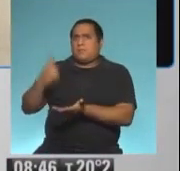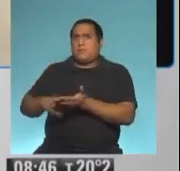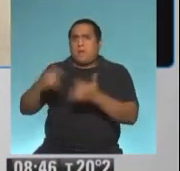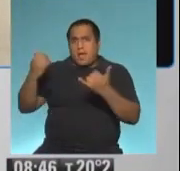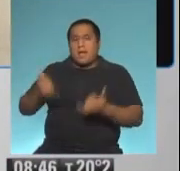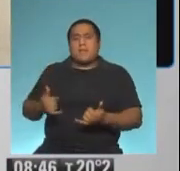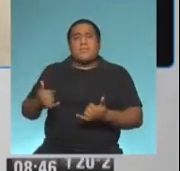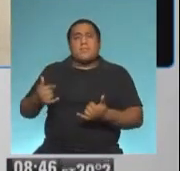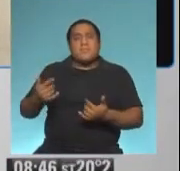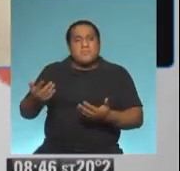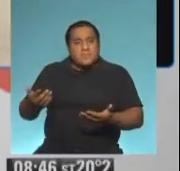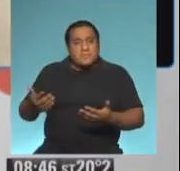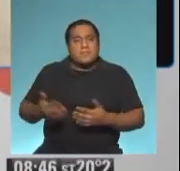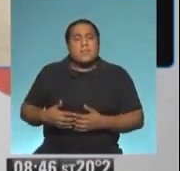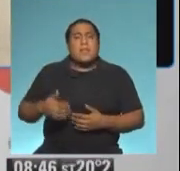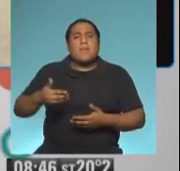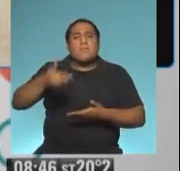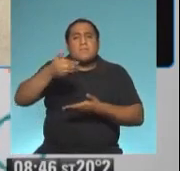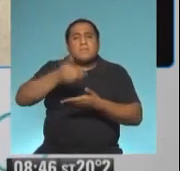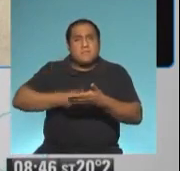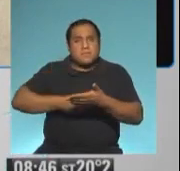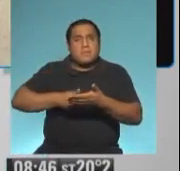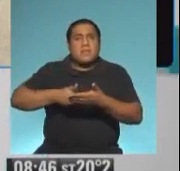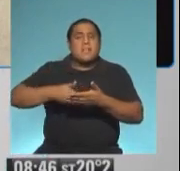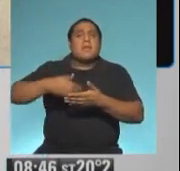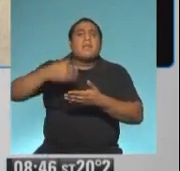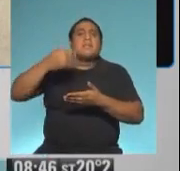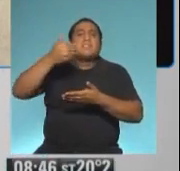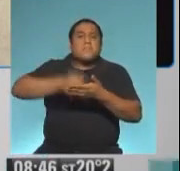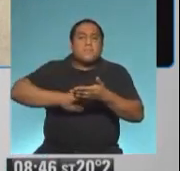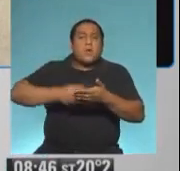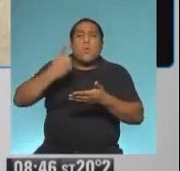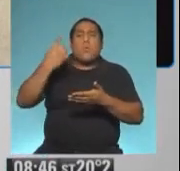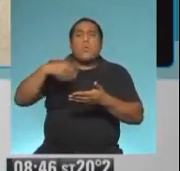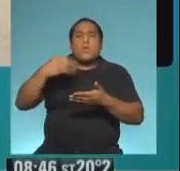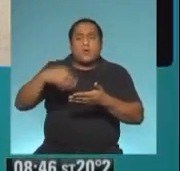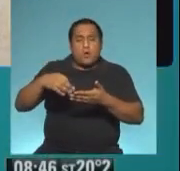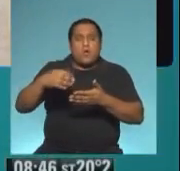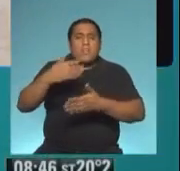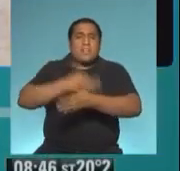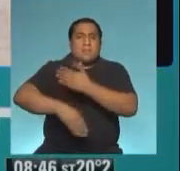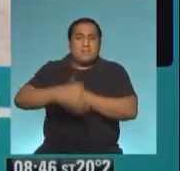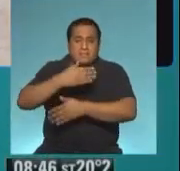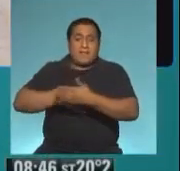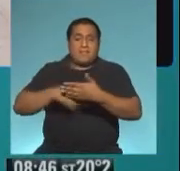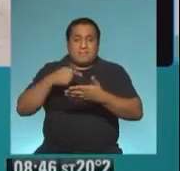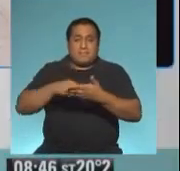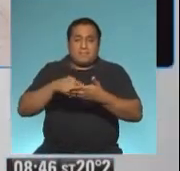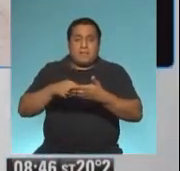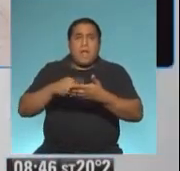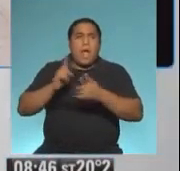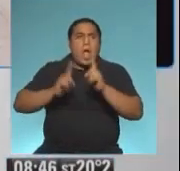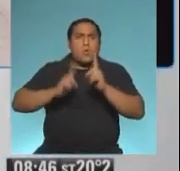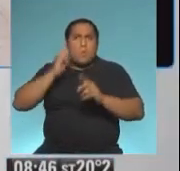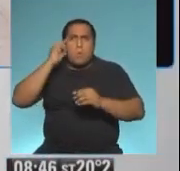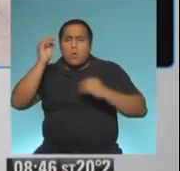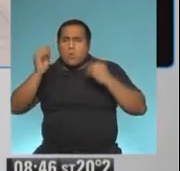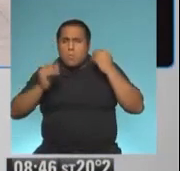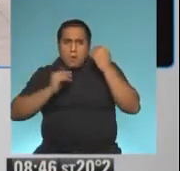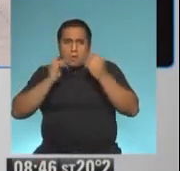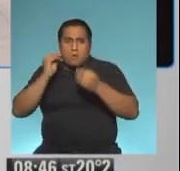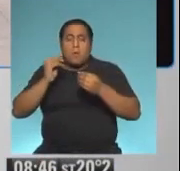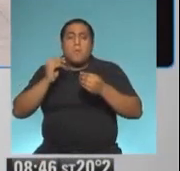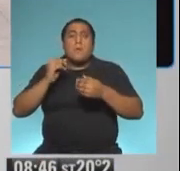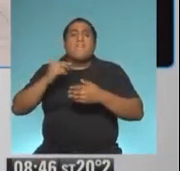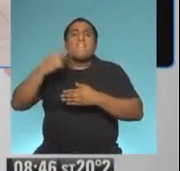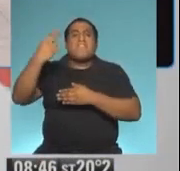el vencimiento de los certificados únicos de discapacidad, es un tema de trámite de gestión que preocupó a muchos y que se